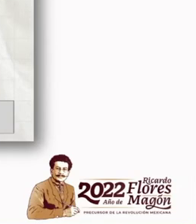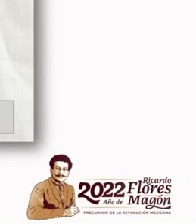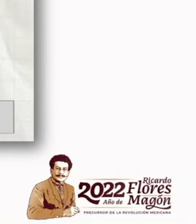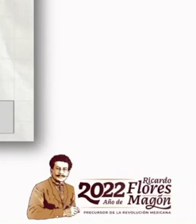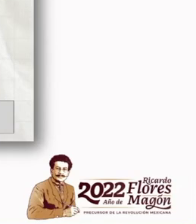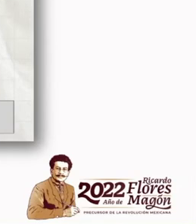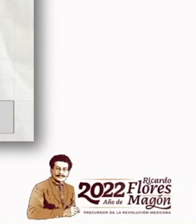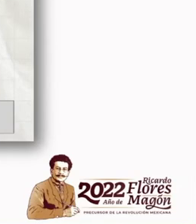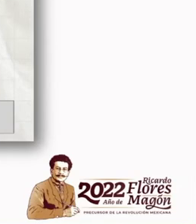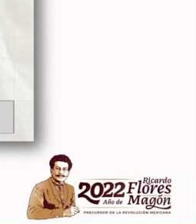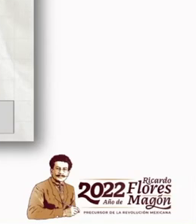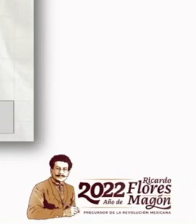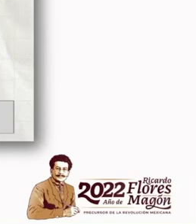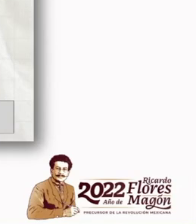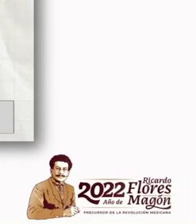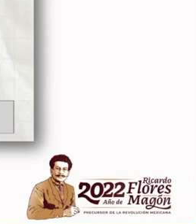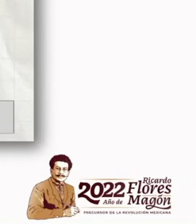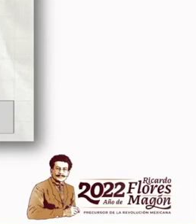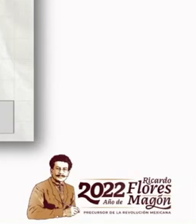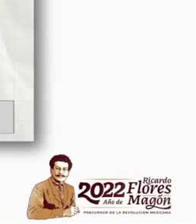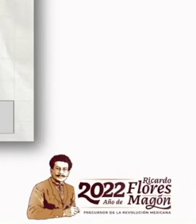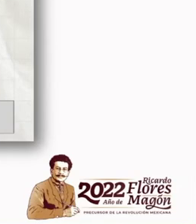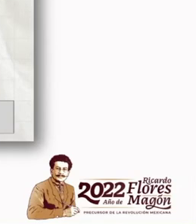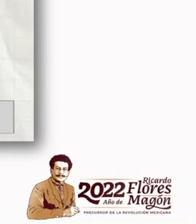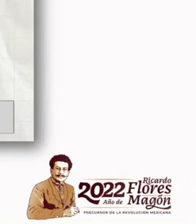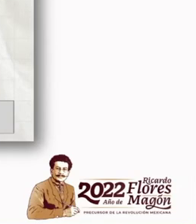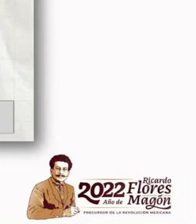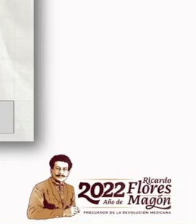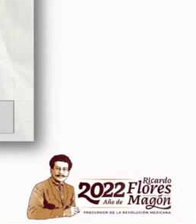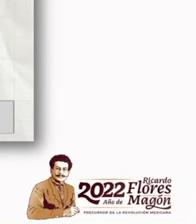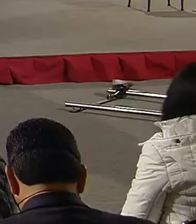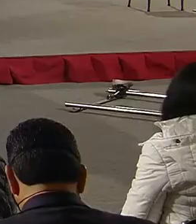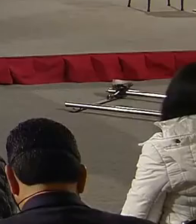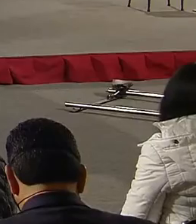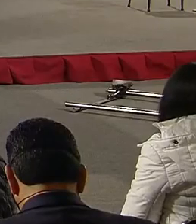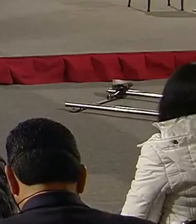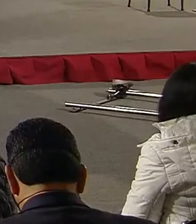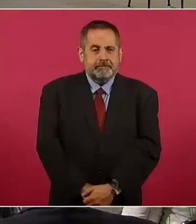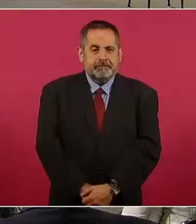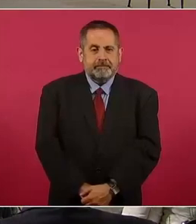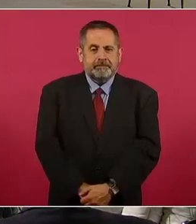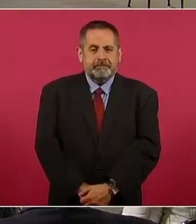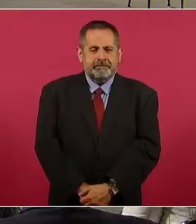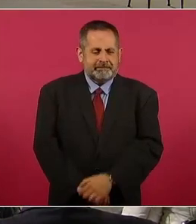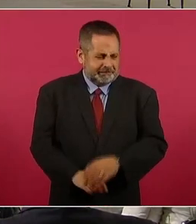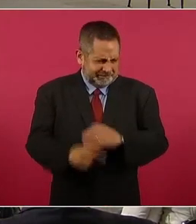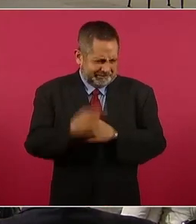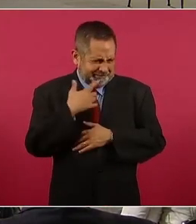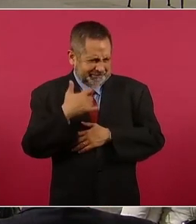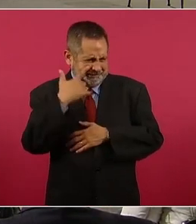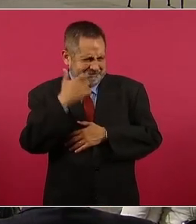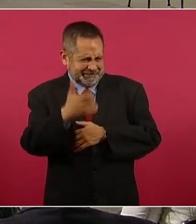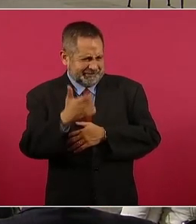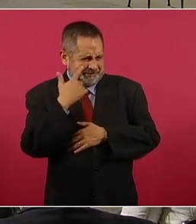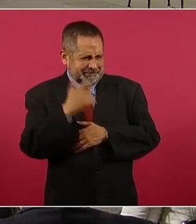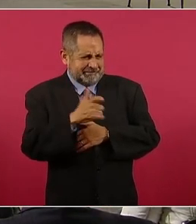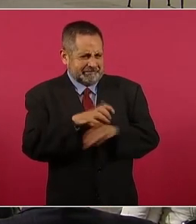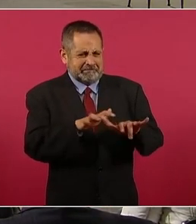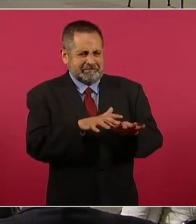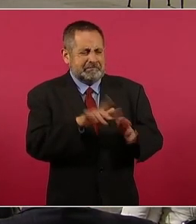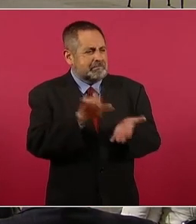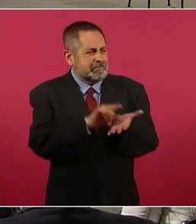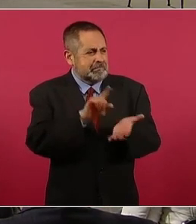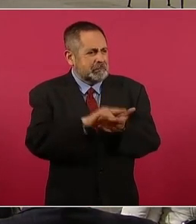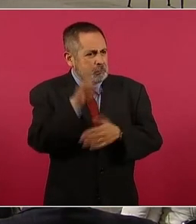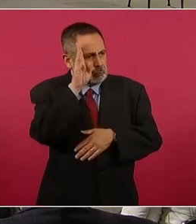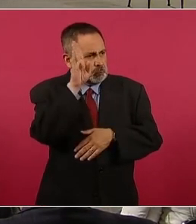ciertos grupos de hashtags por cuentas que se comportaron de manera anómala. Sugieren que hubo una